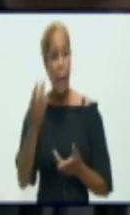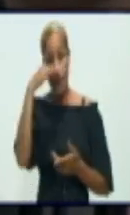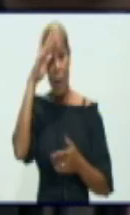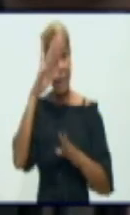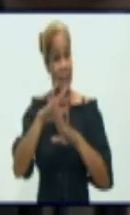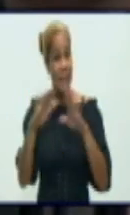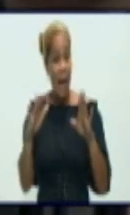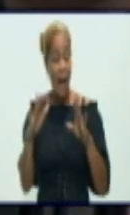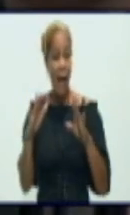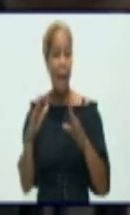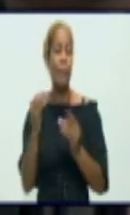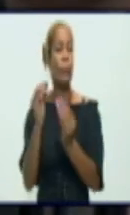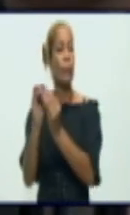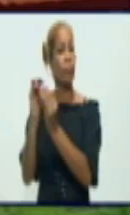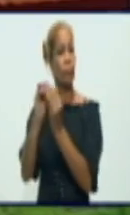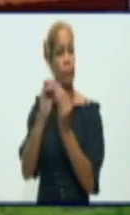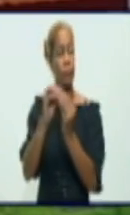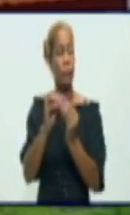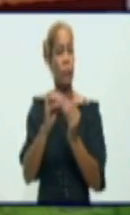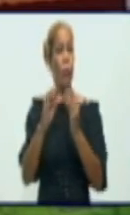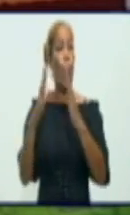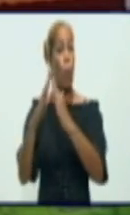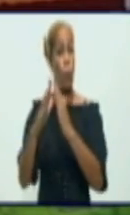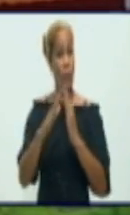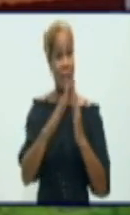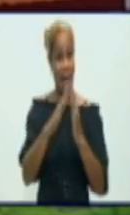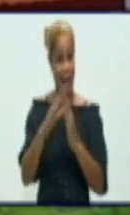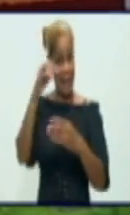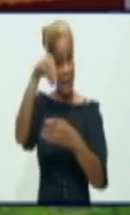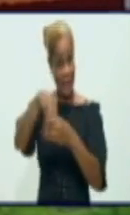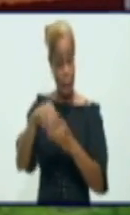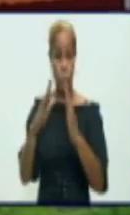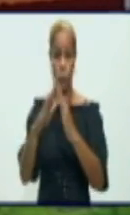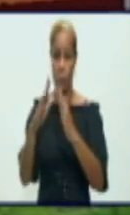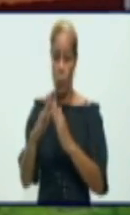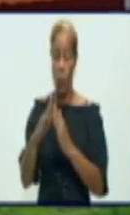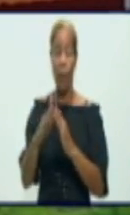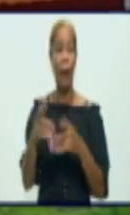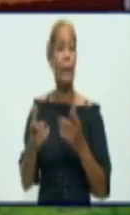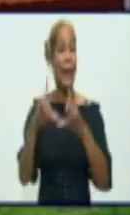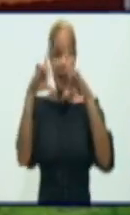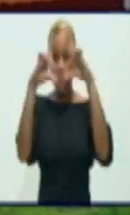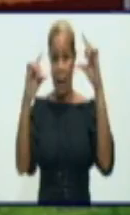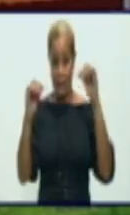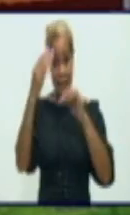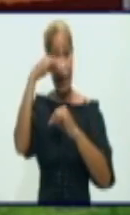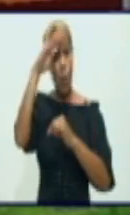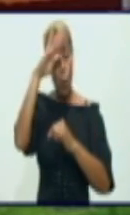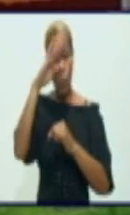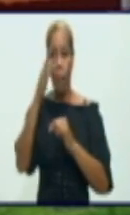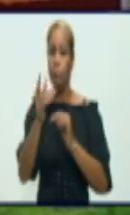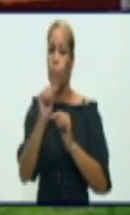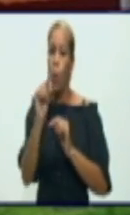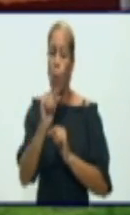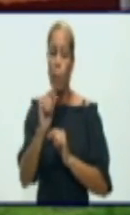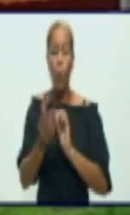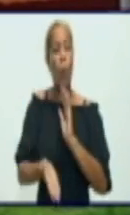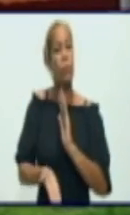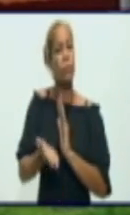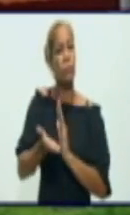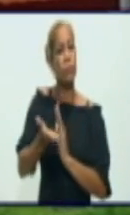comunitaria de la COVID-19. La provincia ha ido elevando sus cifras. Estar en esta nueva fase implica también